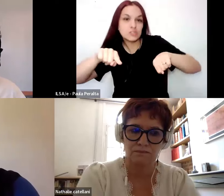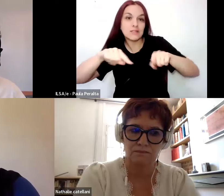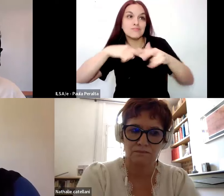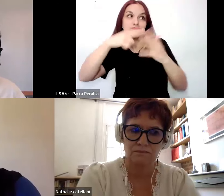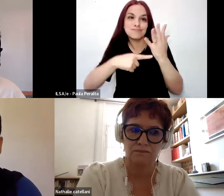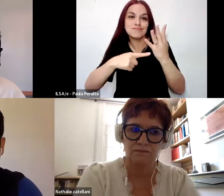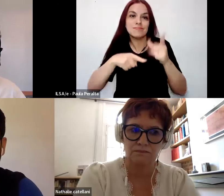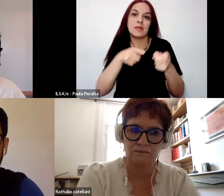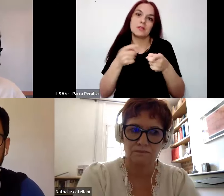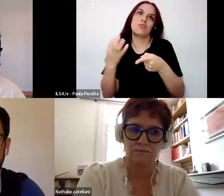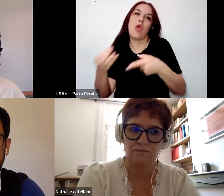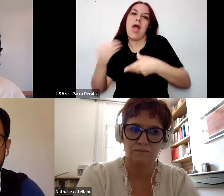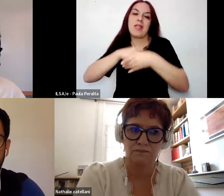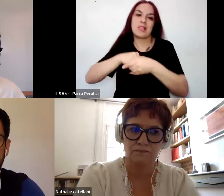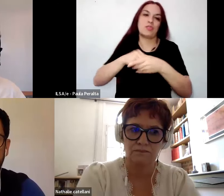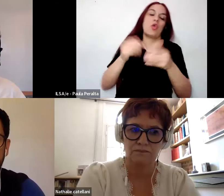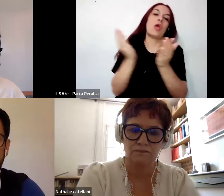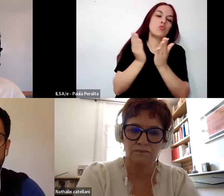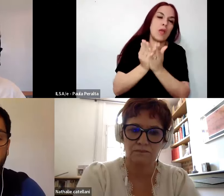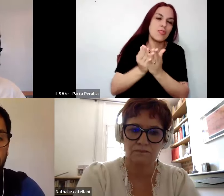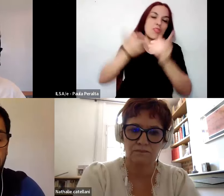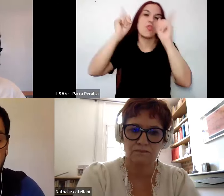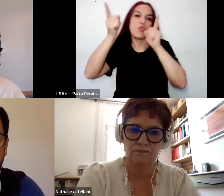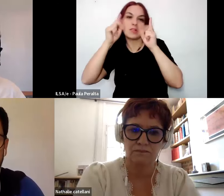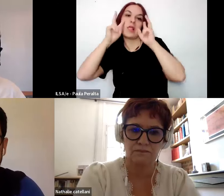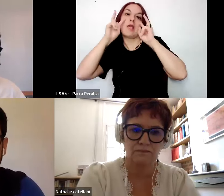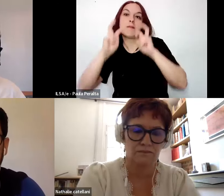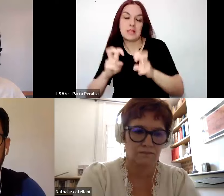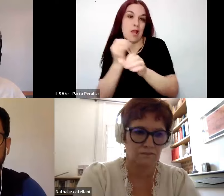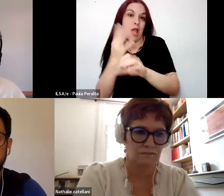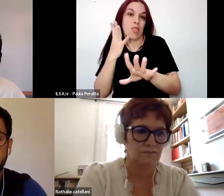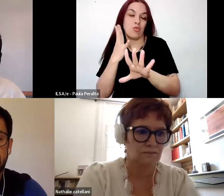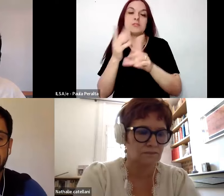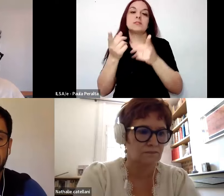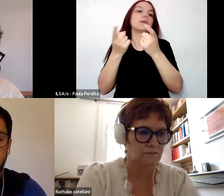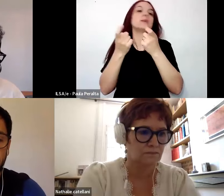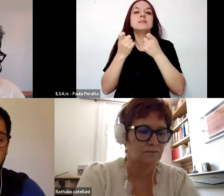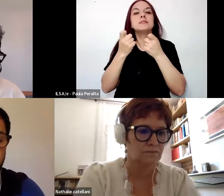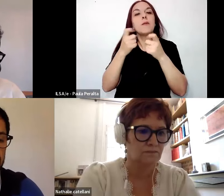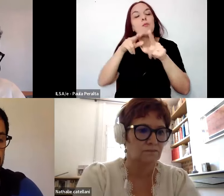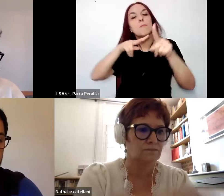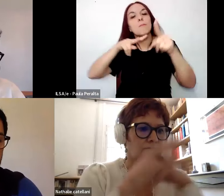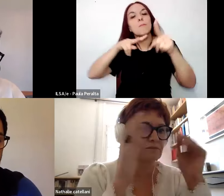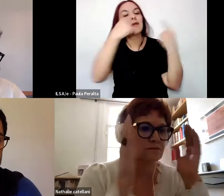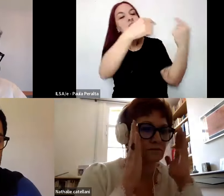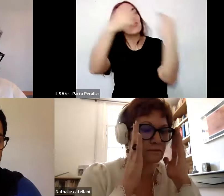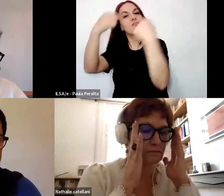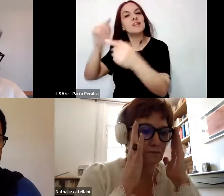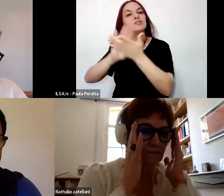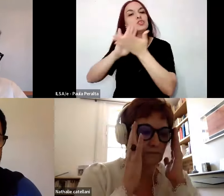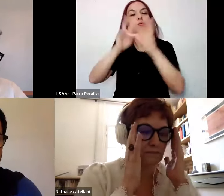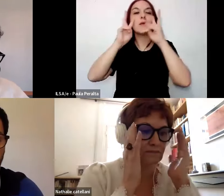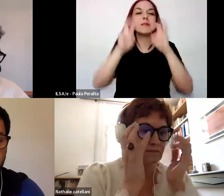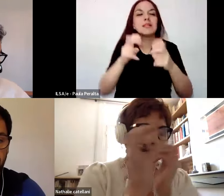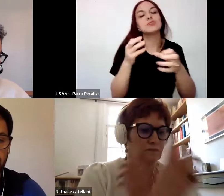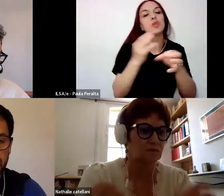estudiantes, docentes, investigadores y que suponen la emergencia de paradigmas alternativos de investigación educativa y